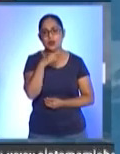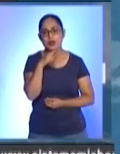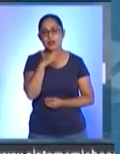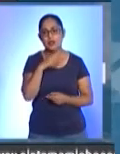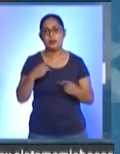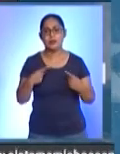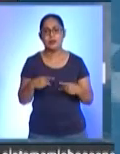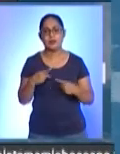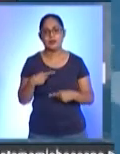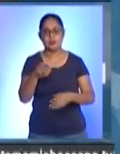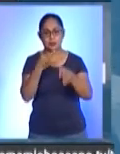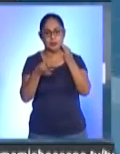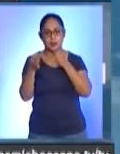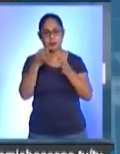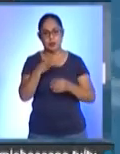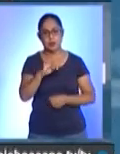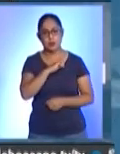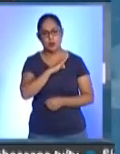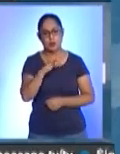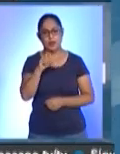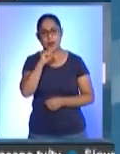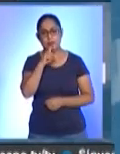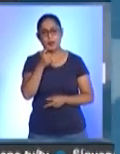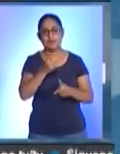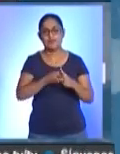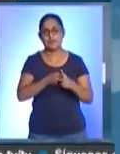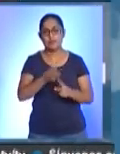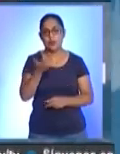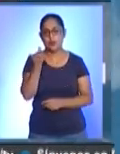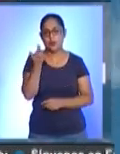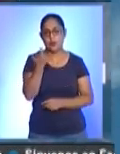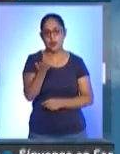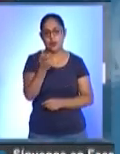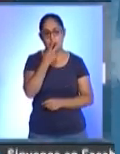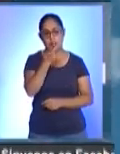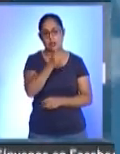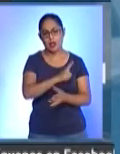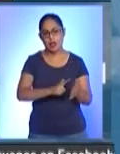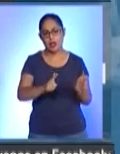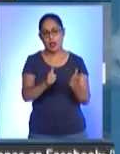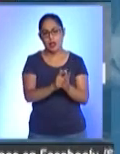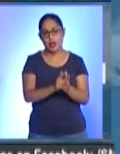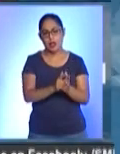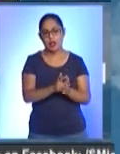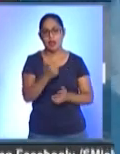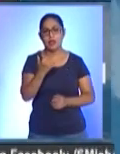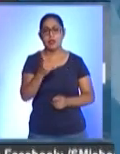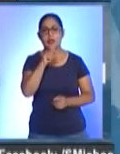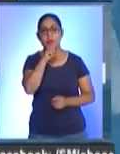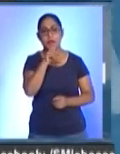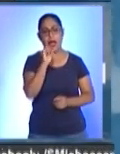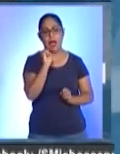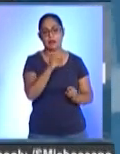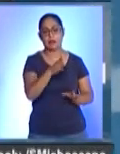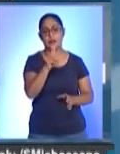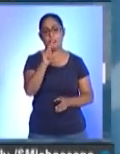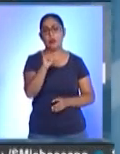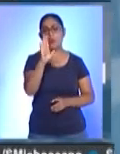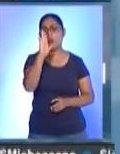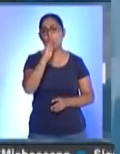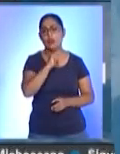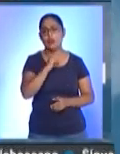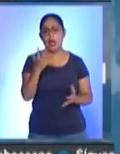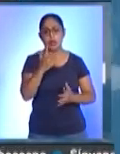algunos medicamentos que se pueden adquirir en base también a los precios que marca la ley y sobre todo la normatividad de Insabi, donde no puede hacerse